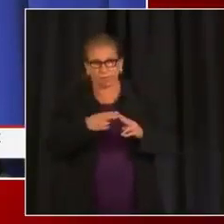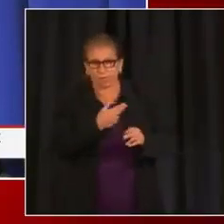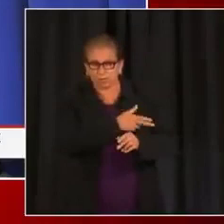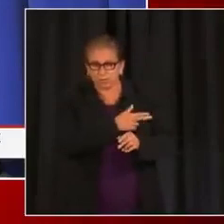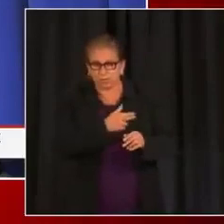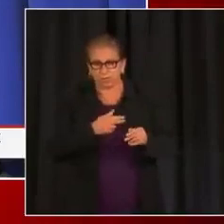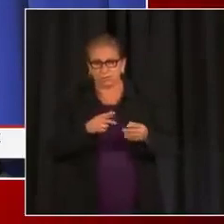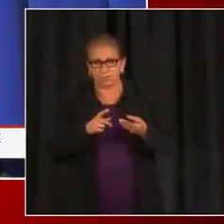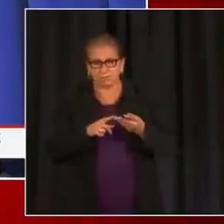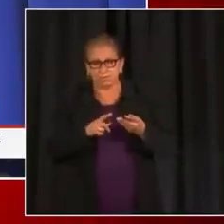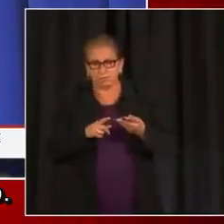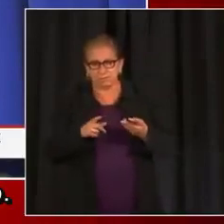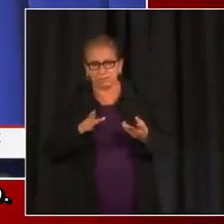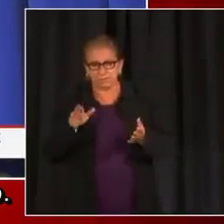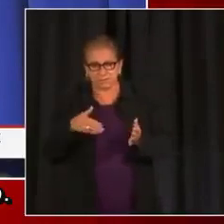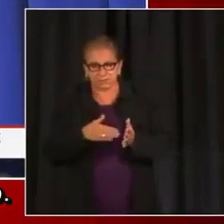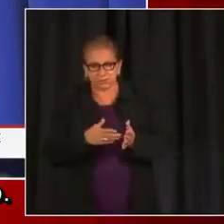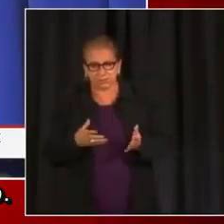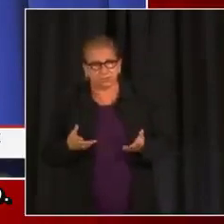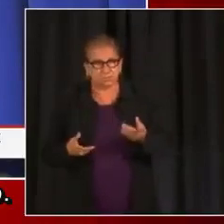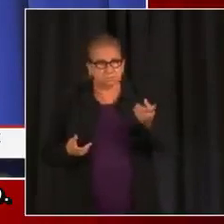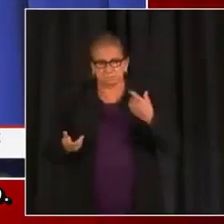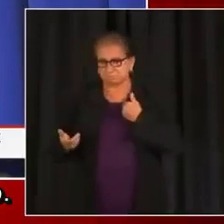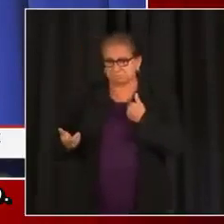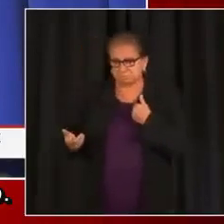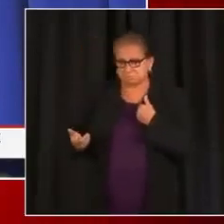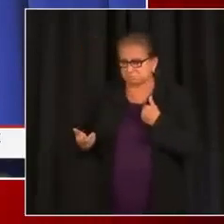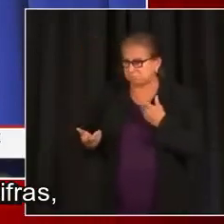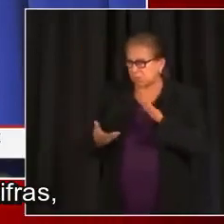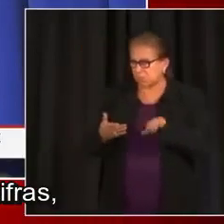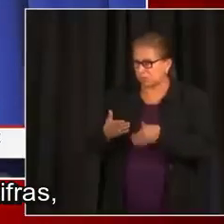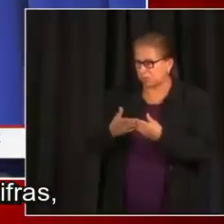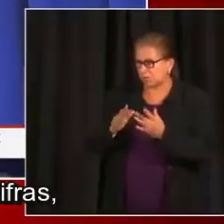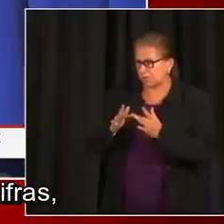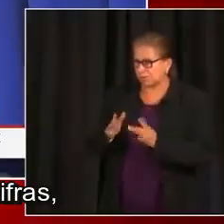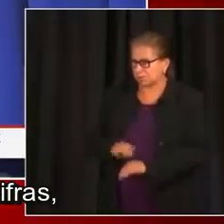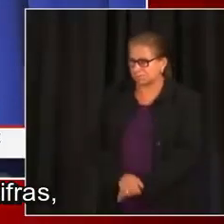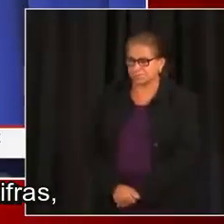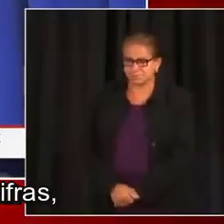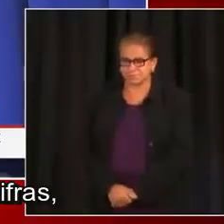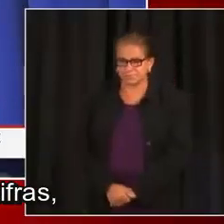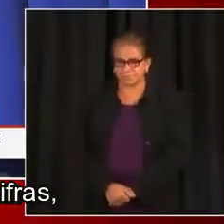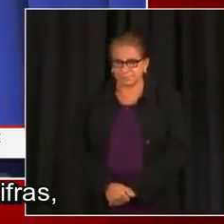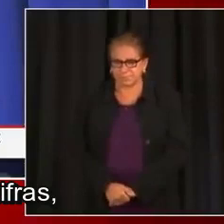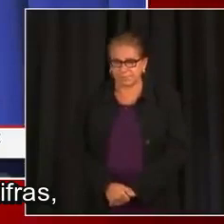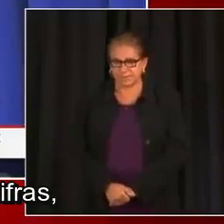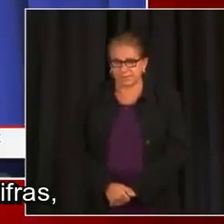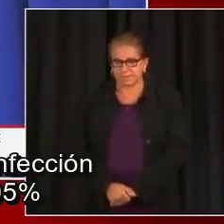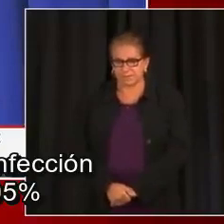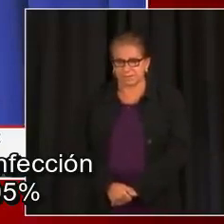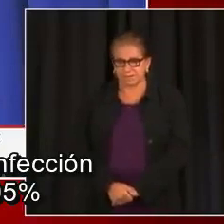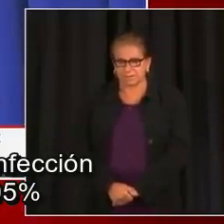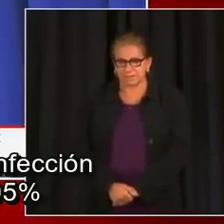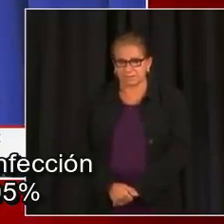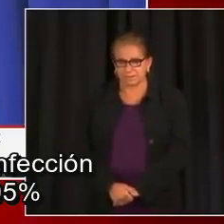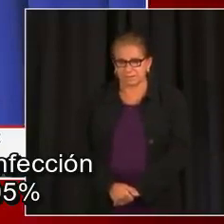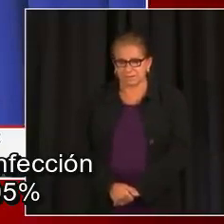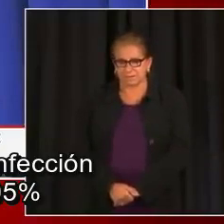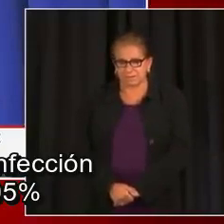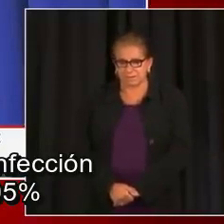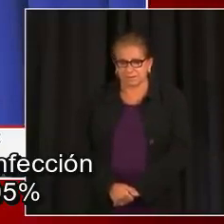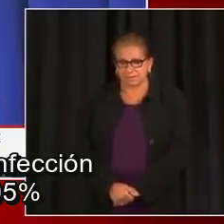dice si las personas fueron hospitalizadas o no. Así que te aconsejo que vayas al portal. Entonces, en este momento no tengo las cifras, pero queremos